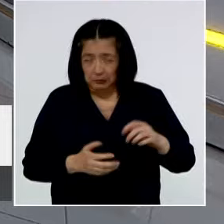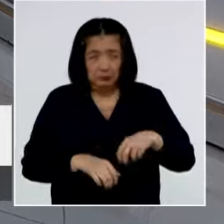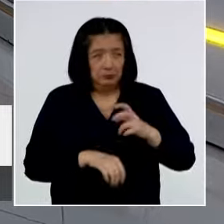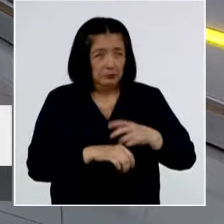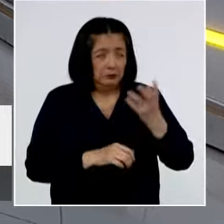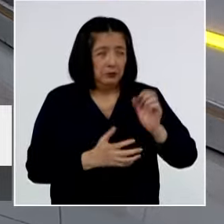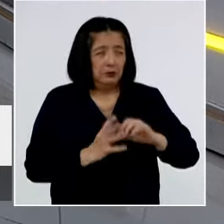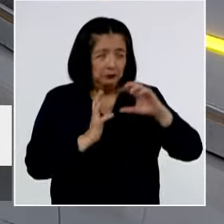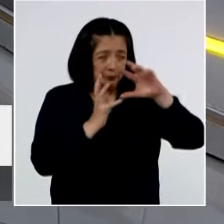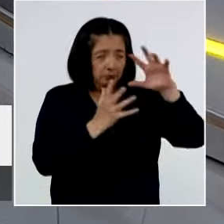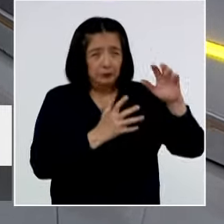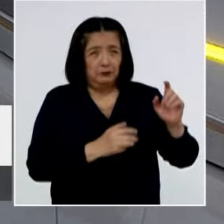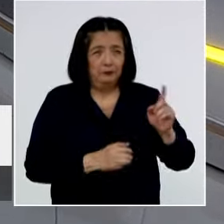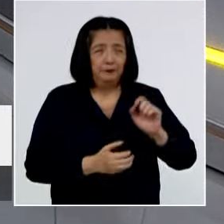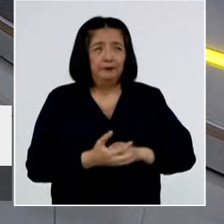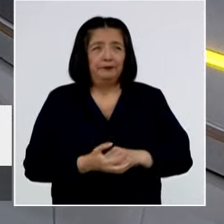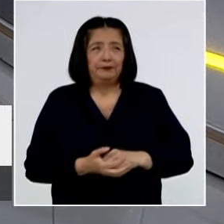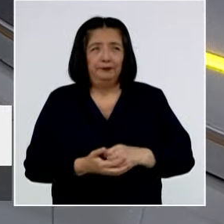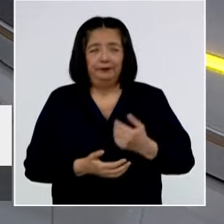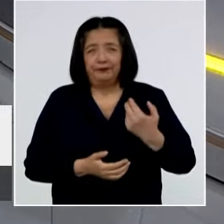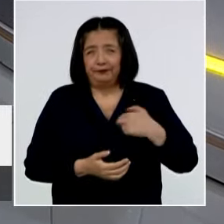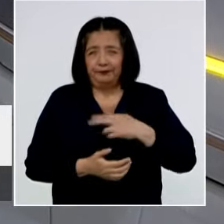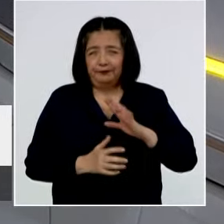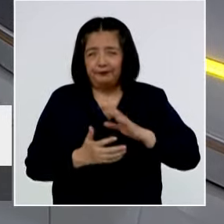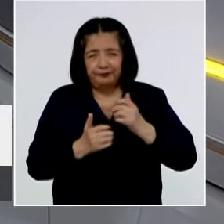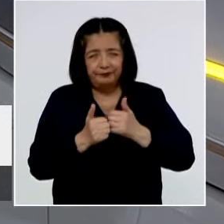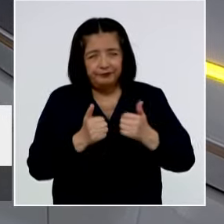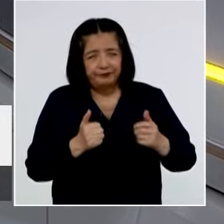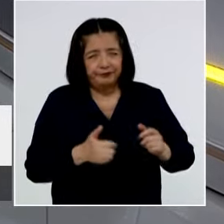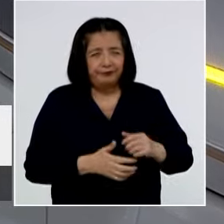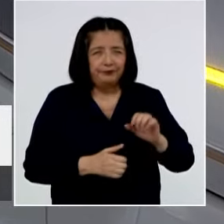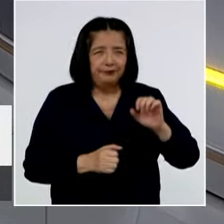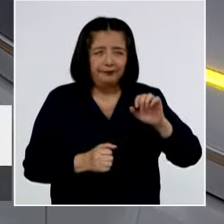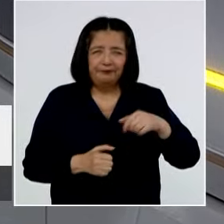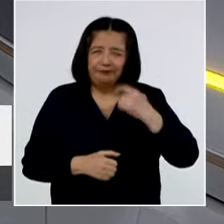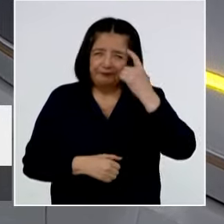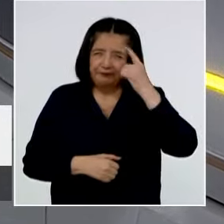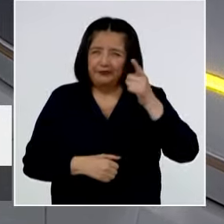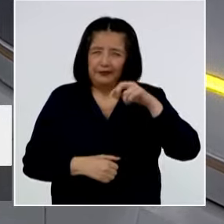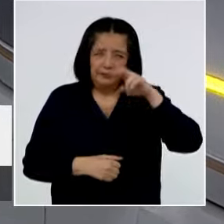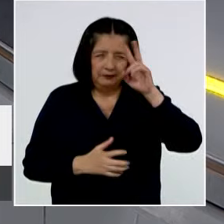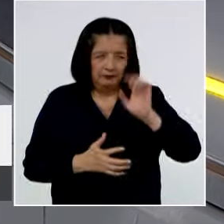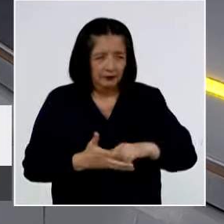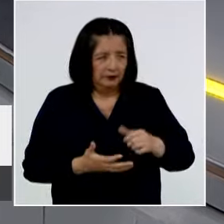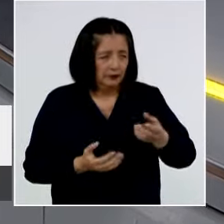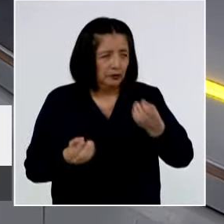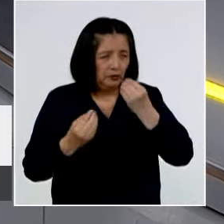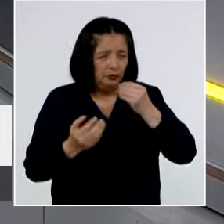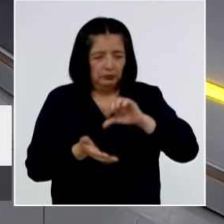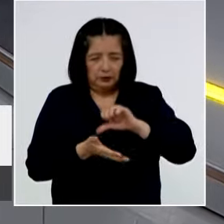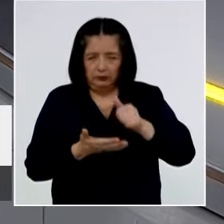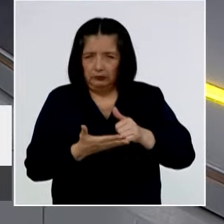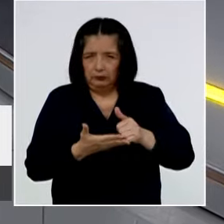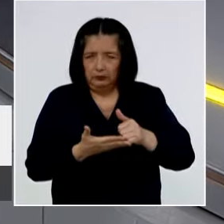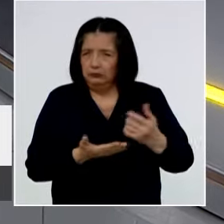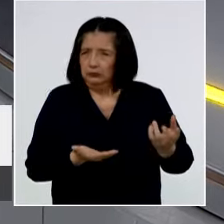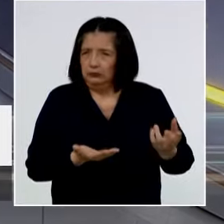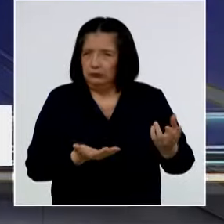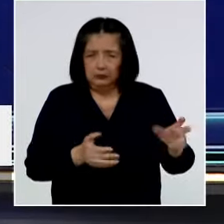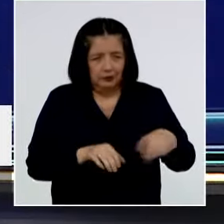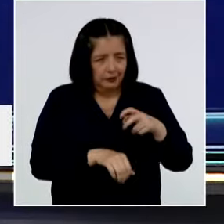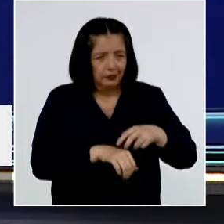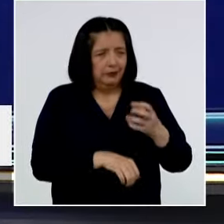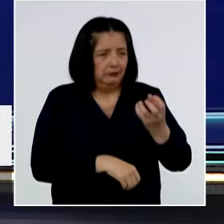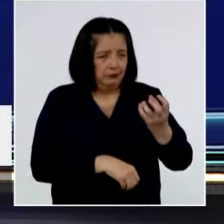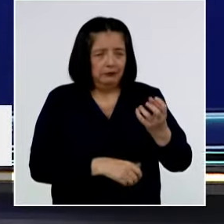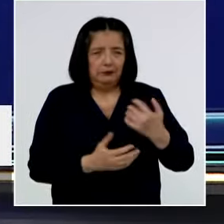En el mundo, no necesariamente, ¿no? Claro, Estamos todavía relegados por Porque somos, a veces piensas, el peruano es arrocero, cuando en realidad es la papa la